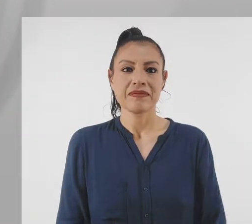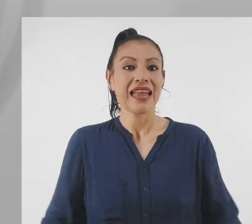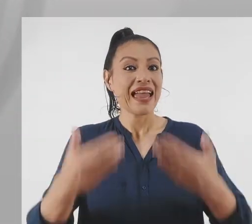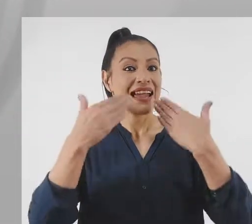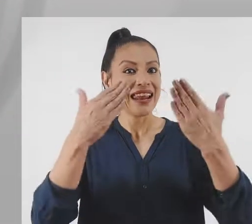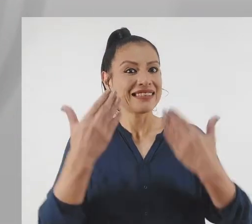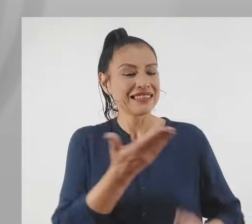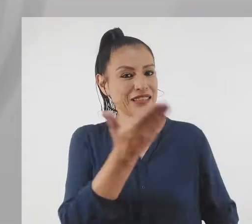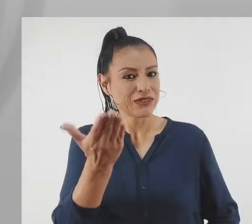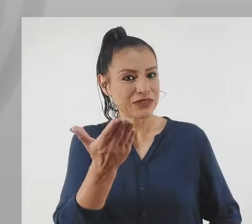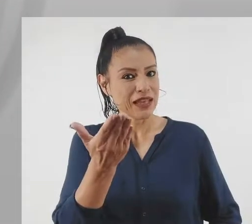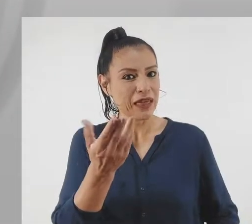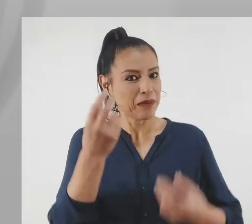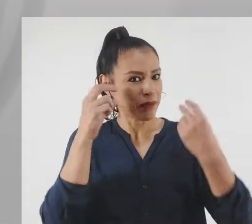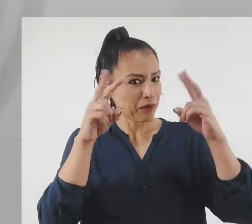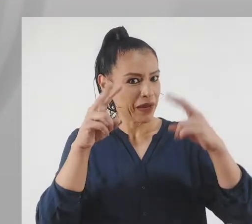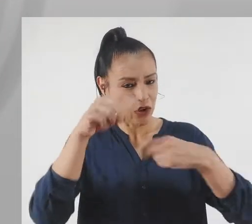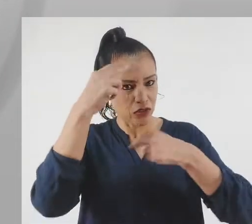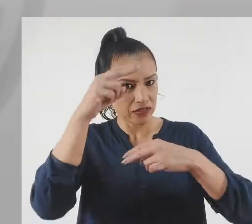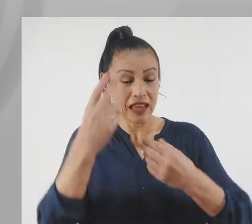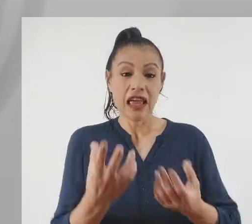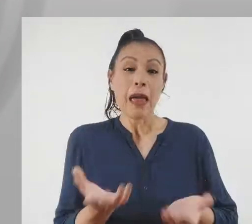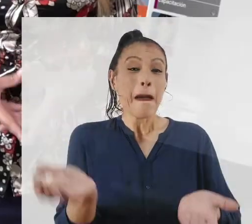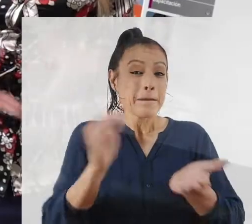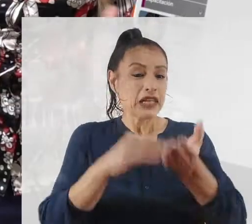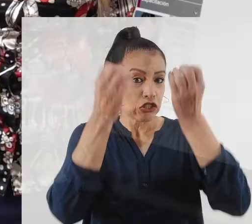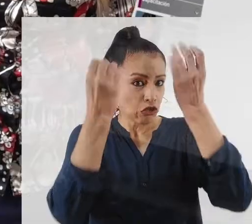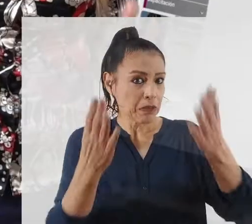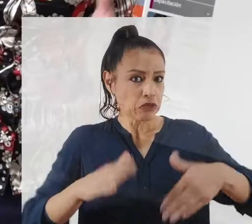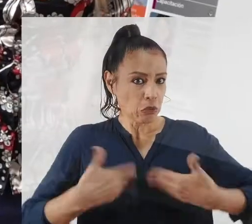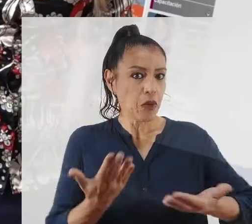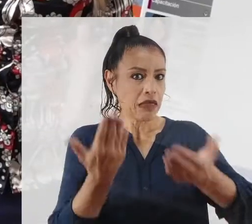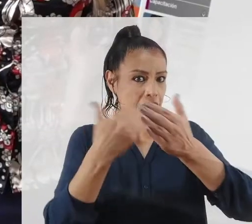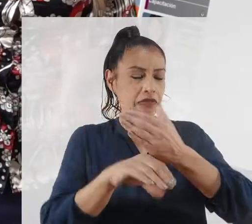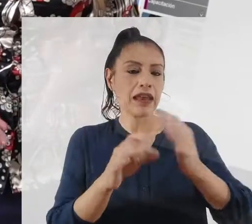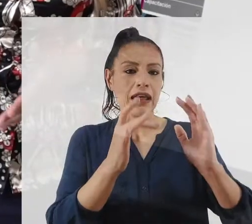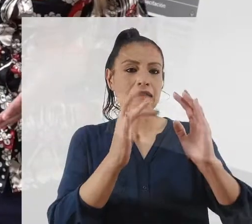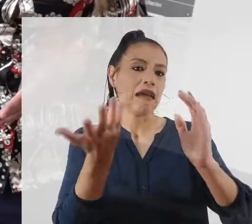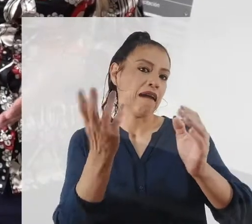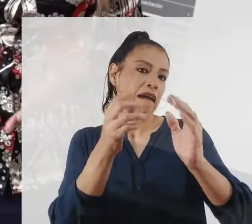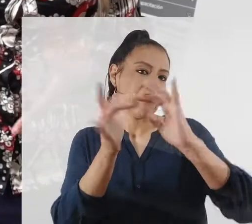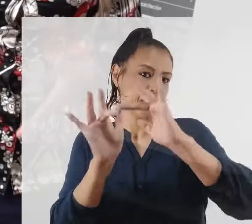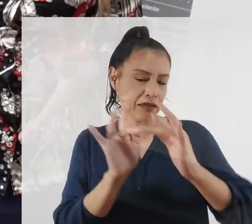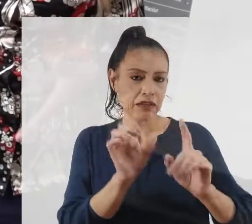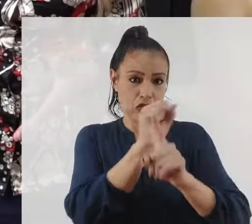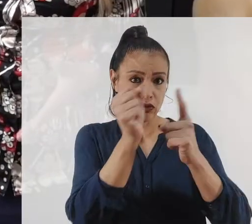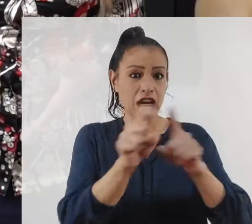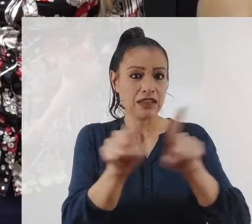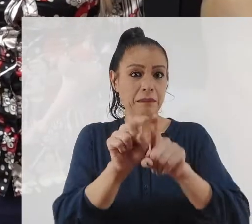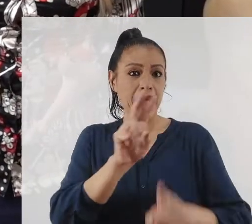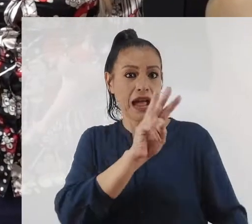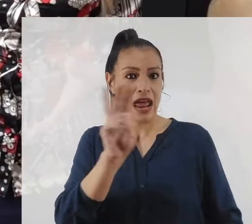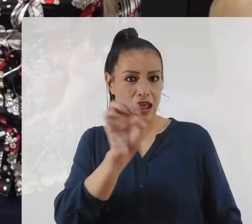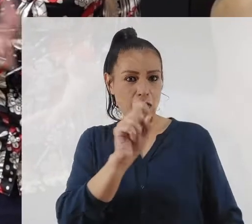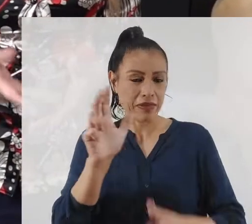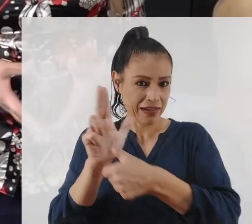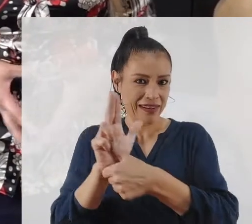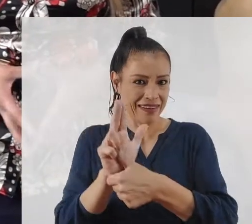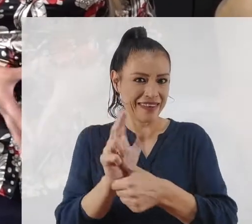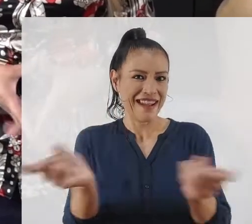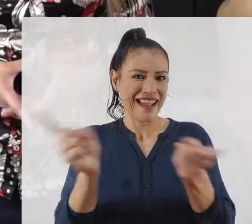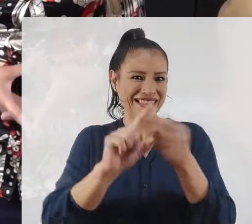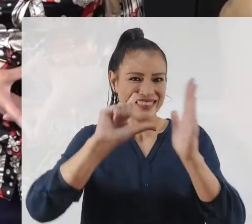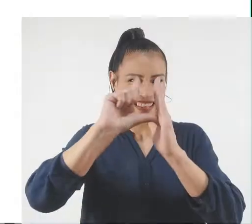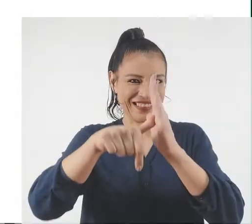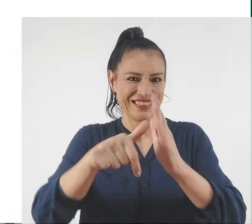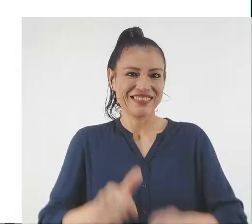Gracias amigos por acompañarnos. Si desea mayor información, puede ingresar a nuestra página web o seguirnos en nuestras redes sociales. Hasta